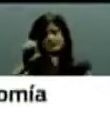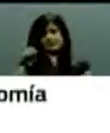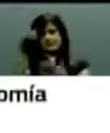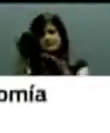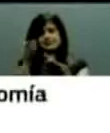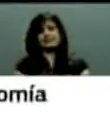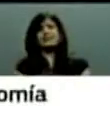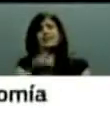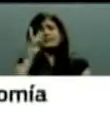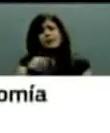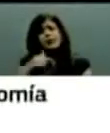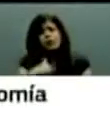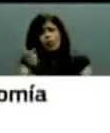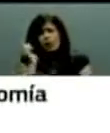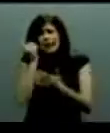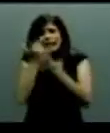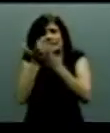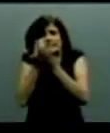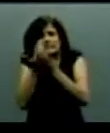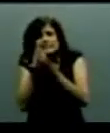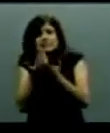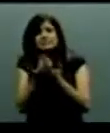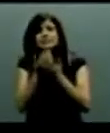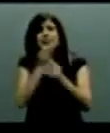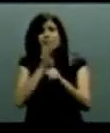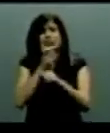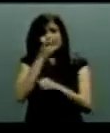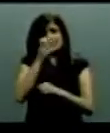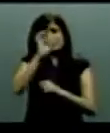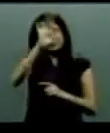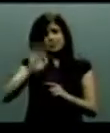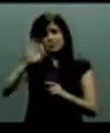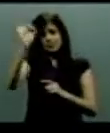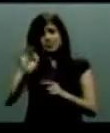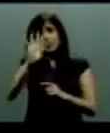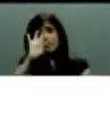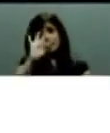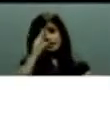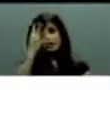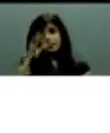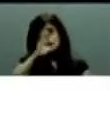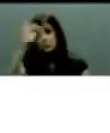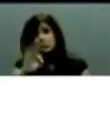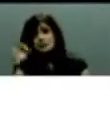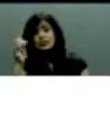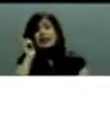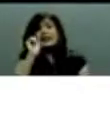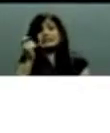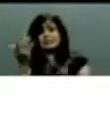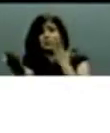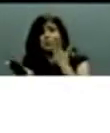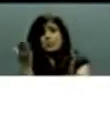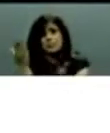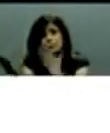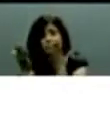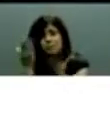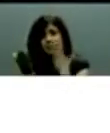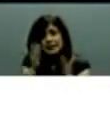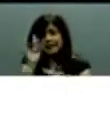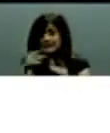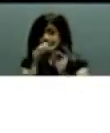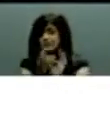dura. Yo espero que este porcentaje de 44 por ciento que comparativamente es